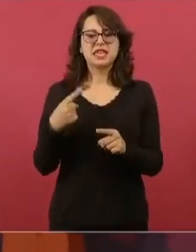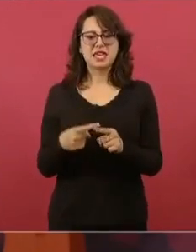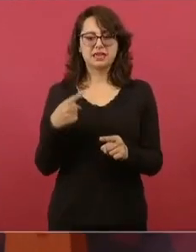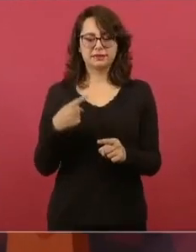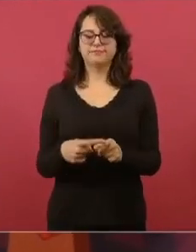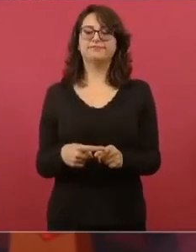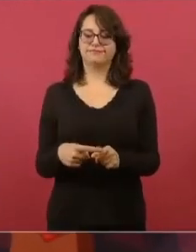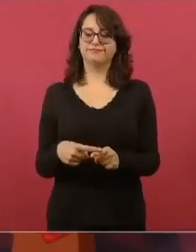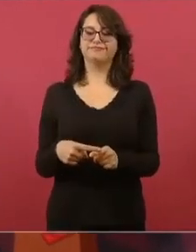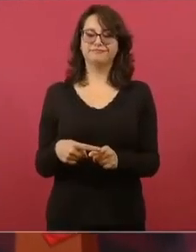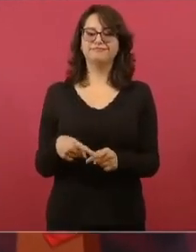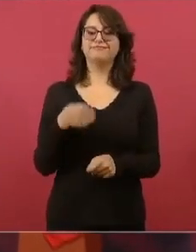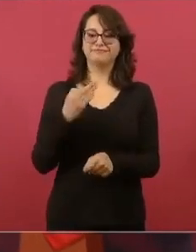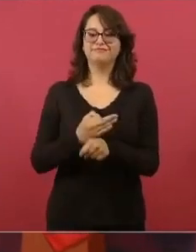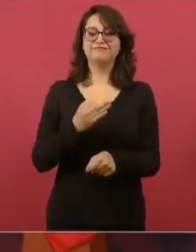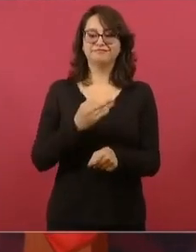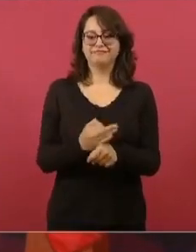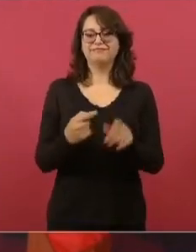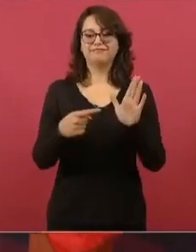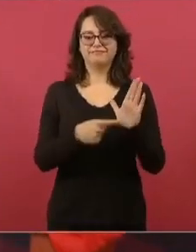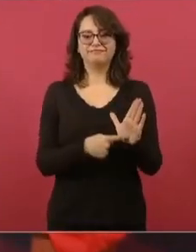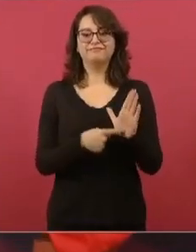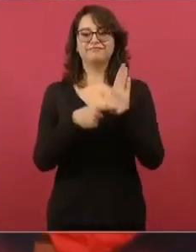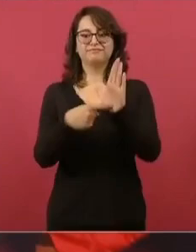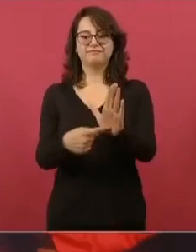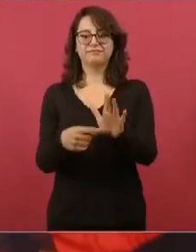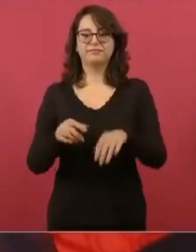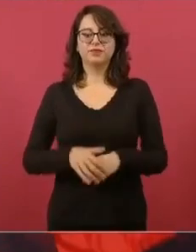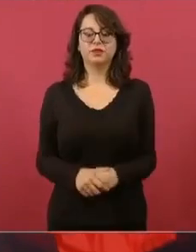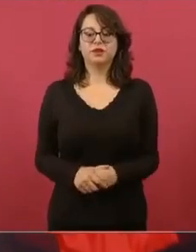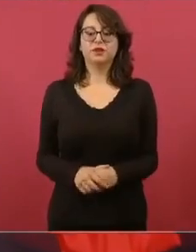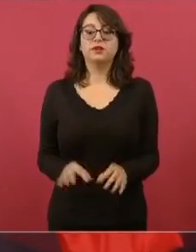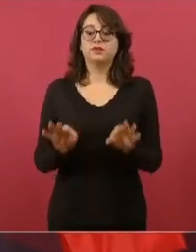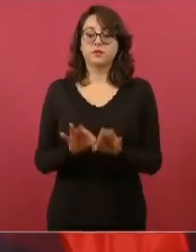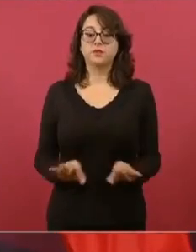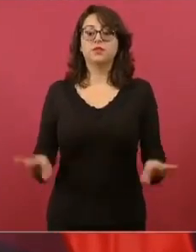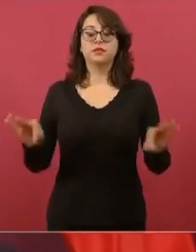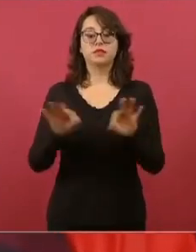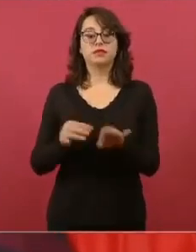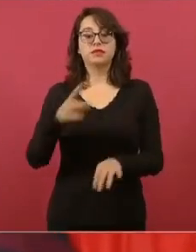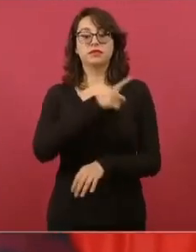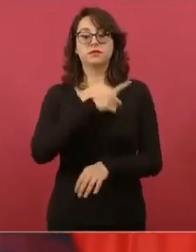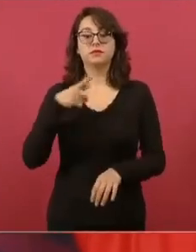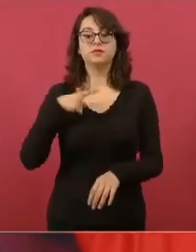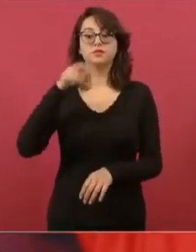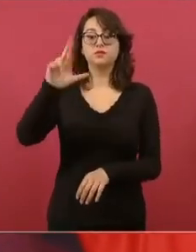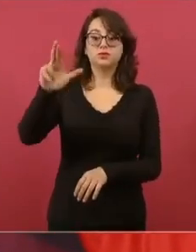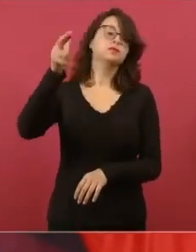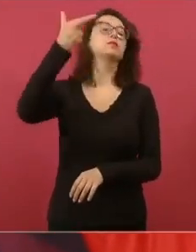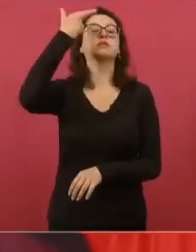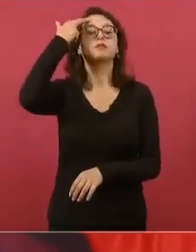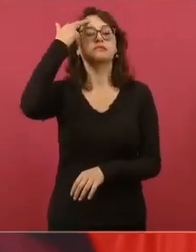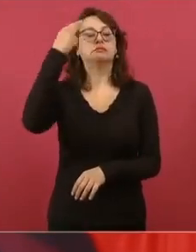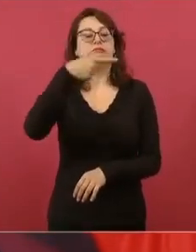de una pequeña muestra, porque